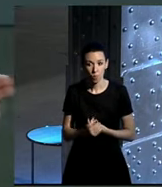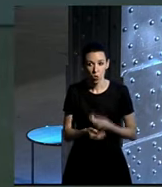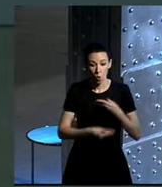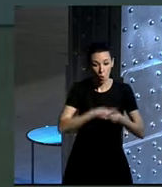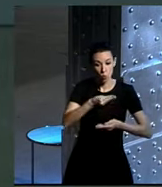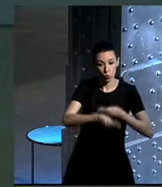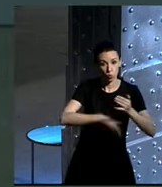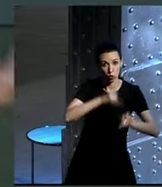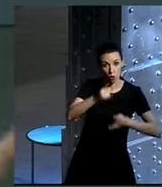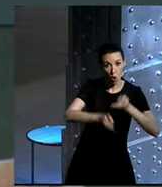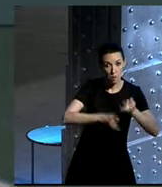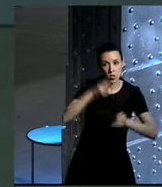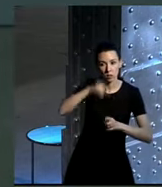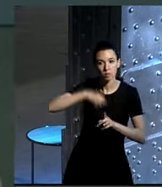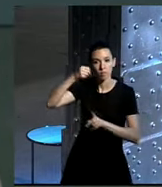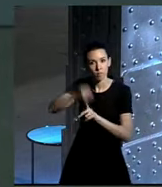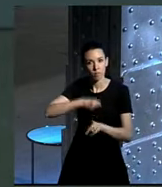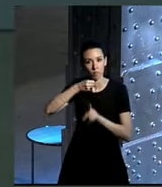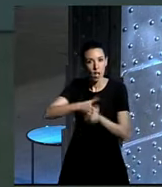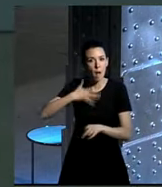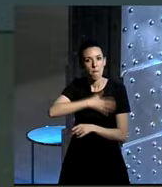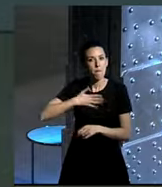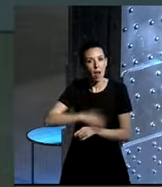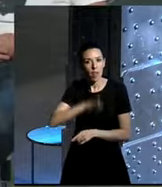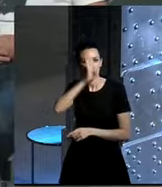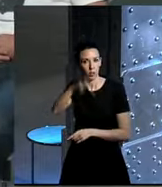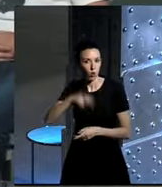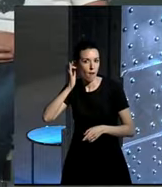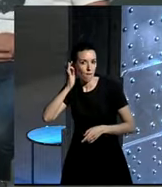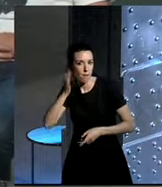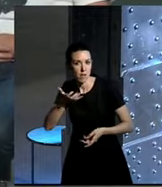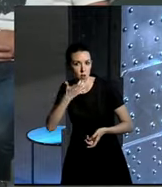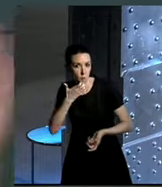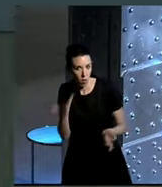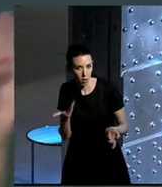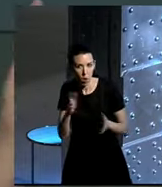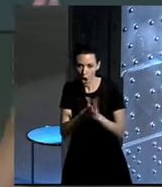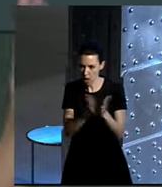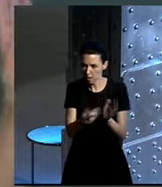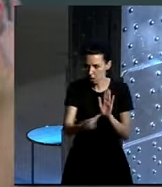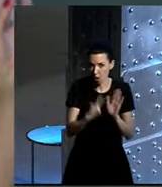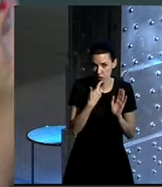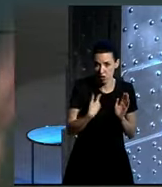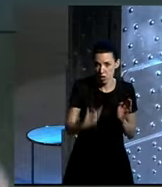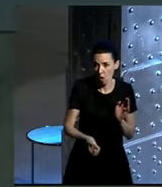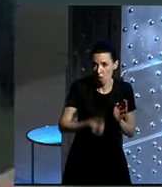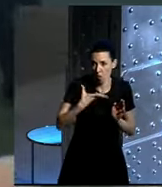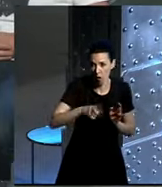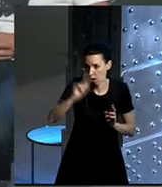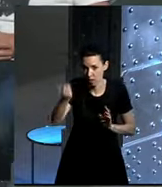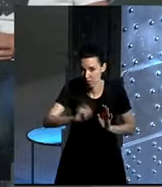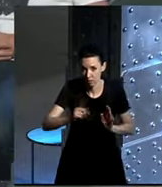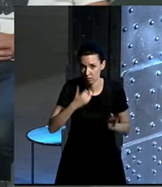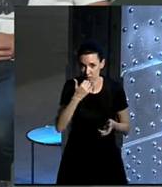bicicleta y la reivindicación del placer sexual femenino, por ejemplo. Está en tu libro, ¿eh? alegra que esta que quiera aquí sacar...